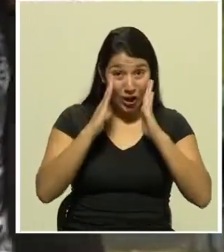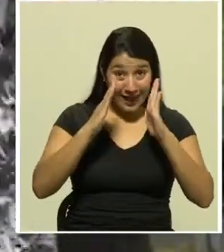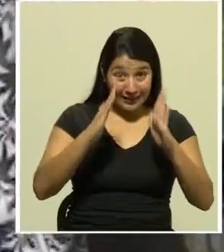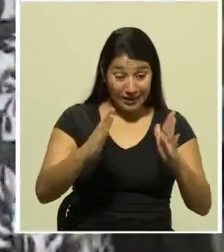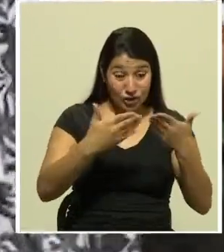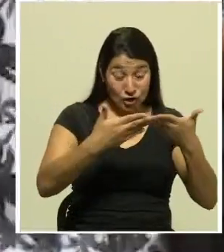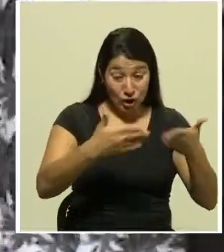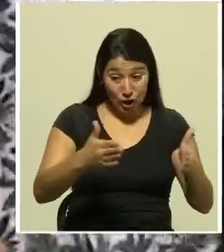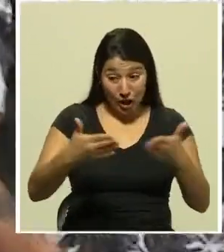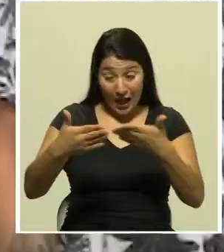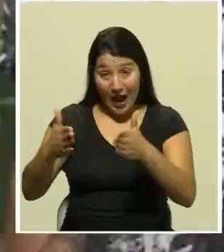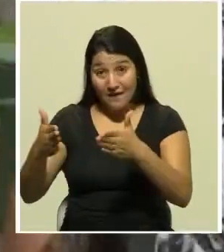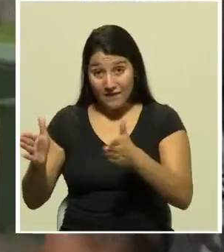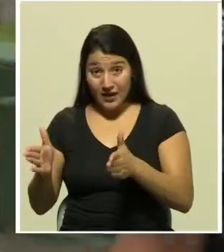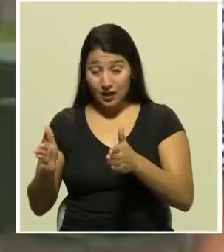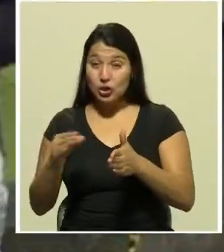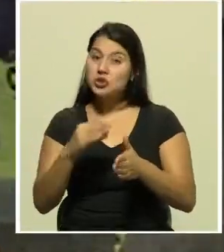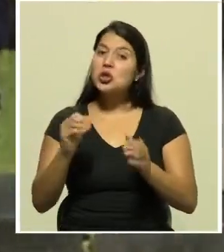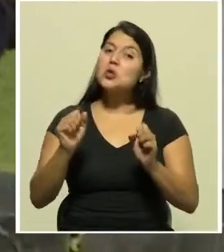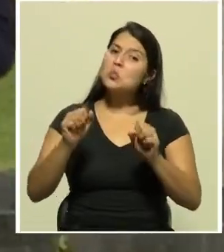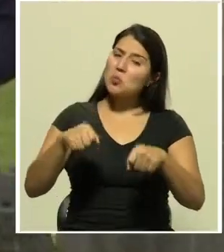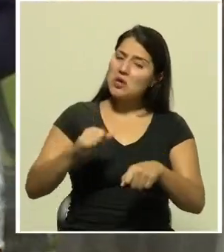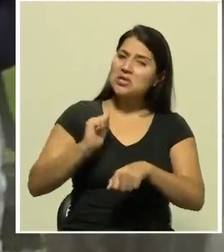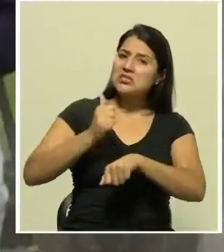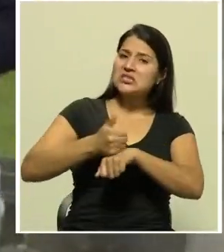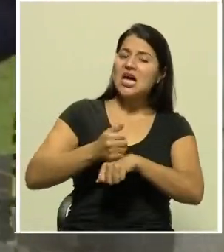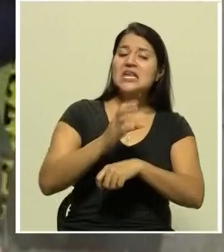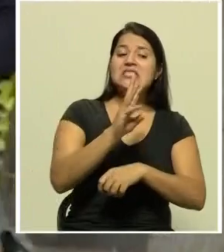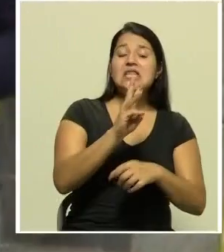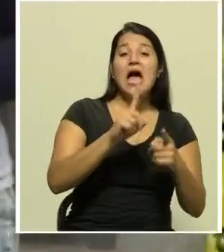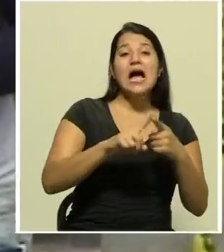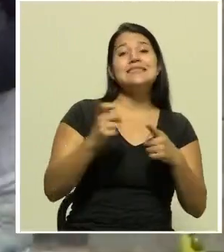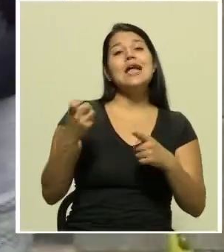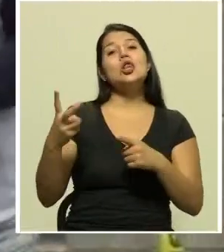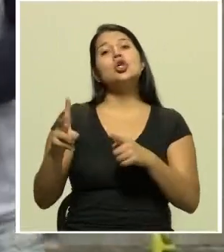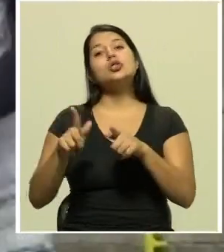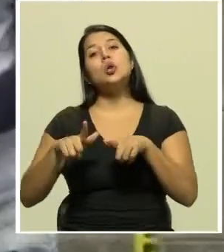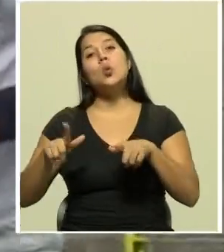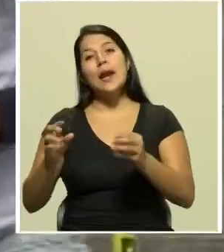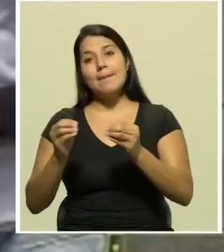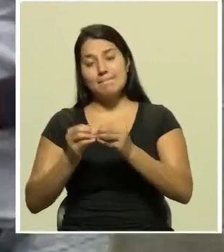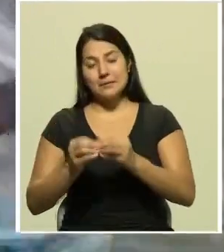contemplarse entre 10 y 12 lugares más para habilitar este tipo de atención.